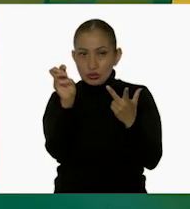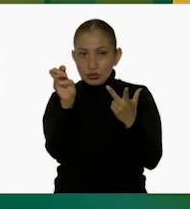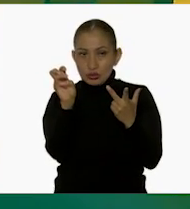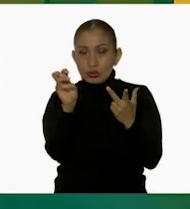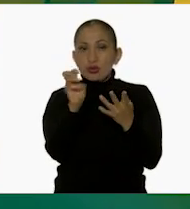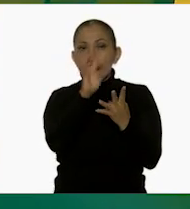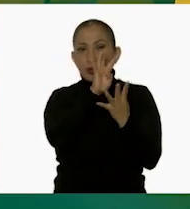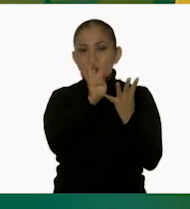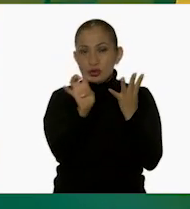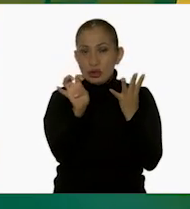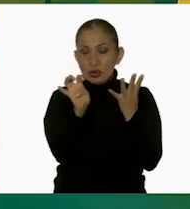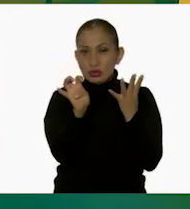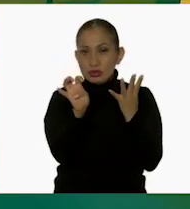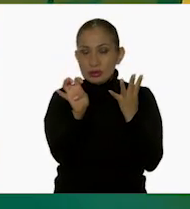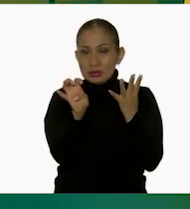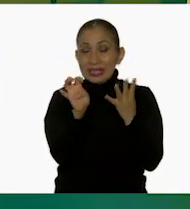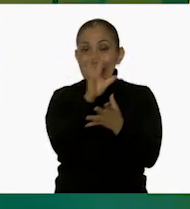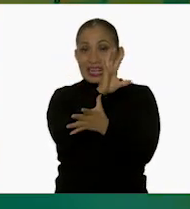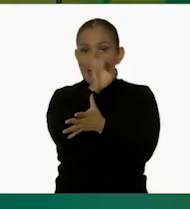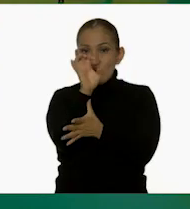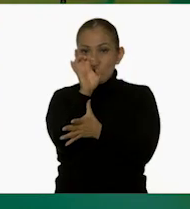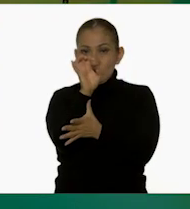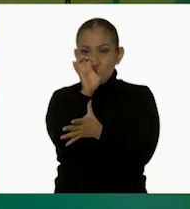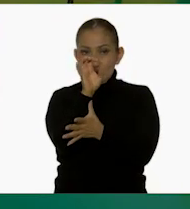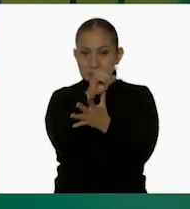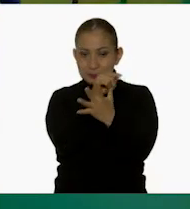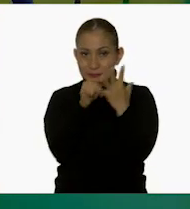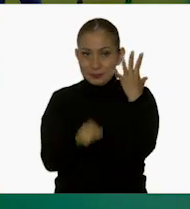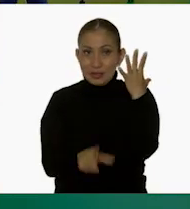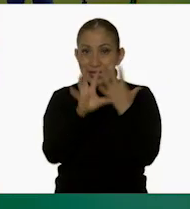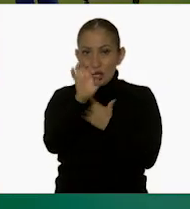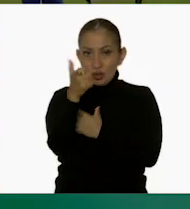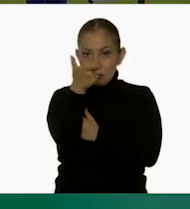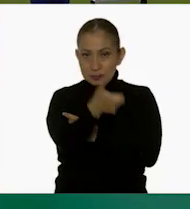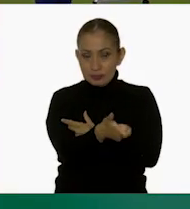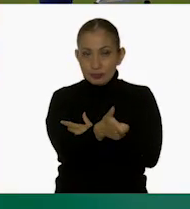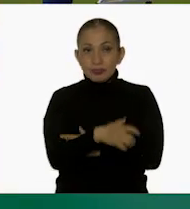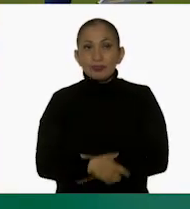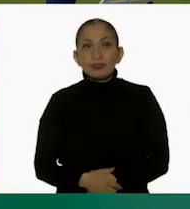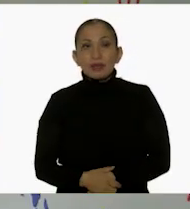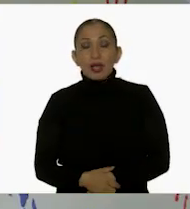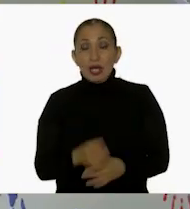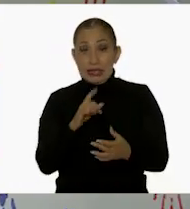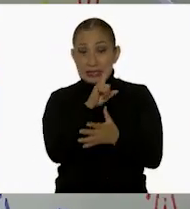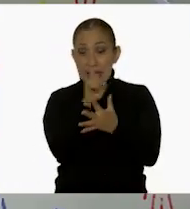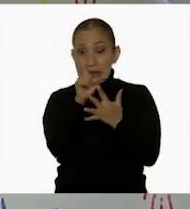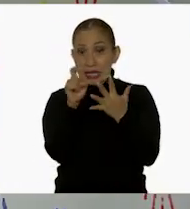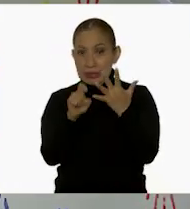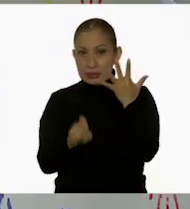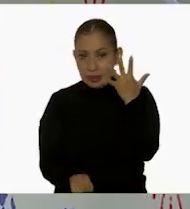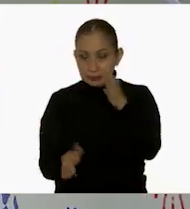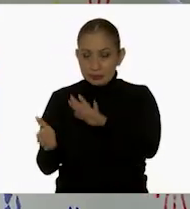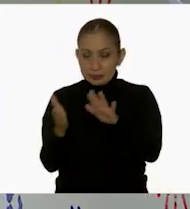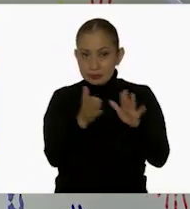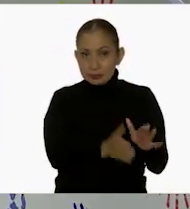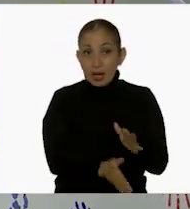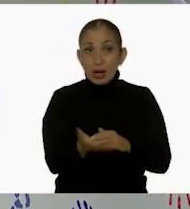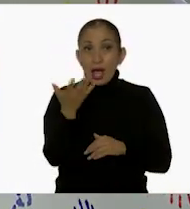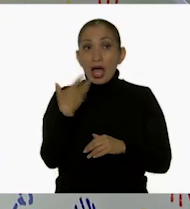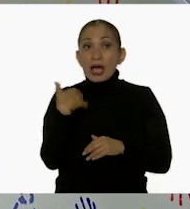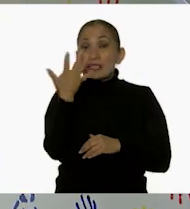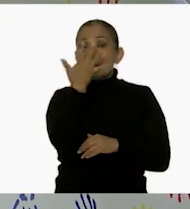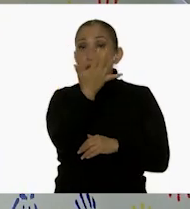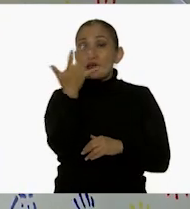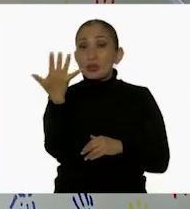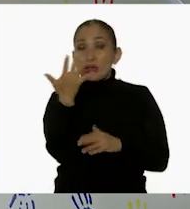400 y 500. 500 pesos, muy bien. Ahora, tenemos billetitos de 50.